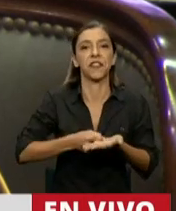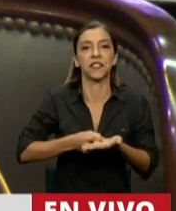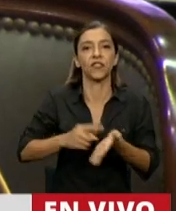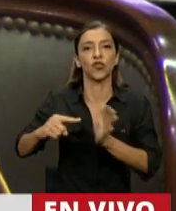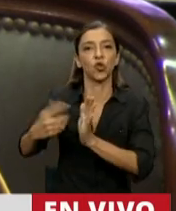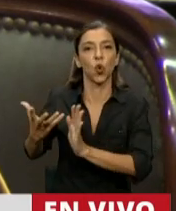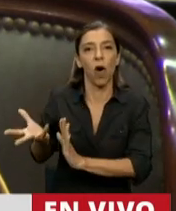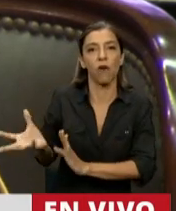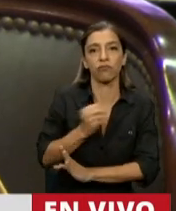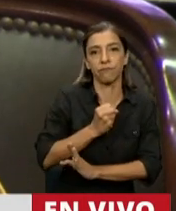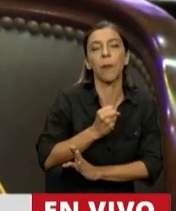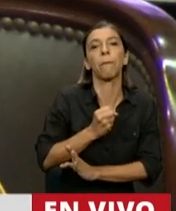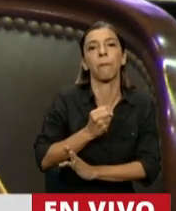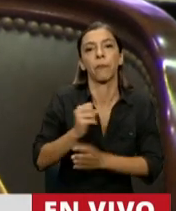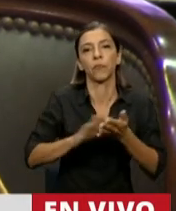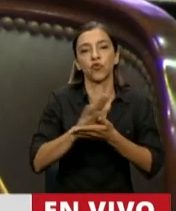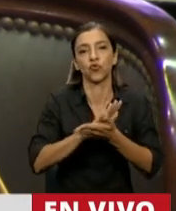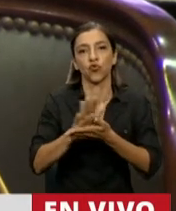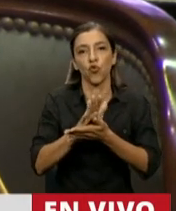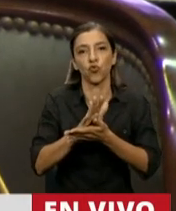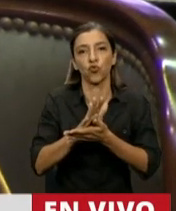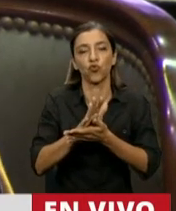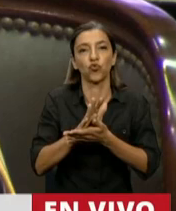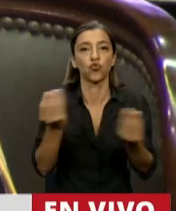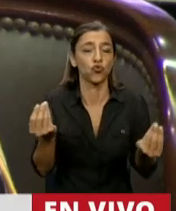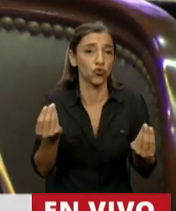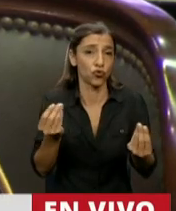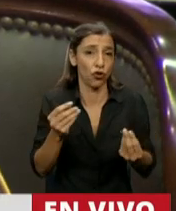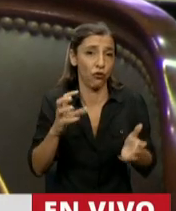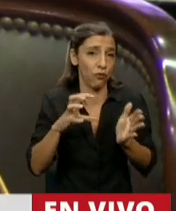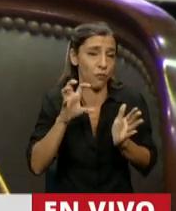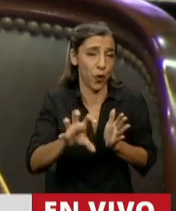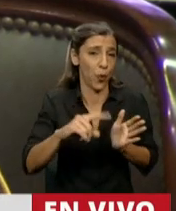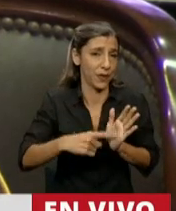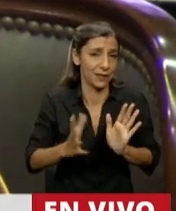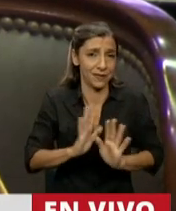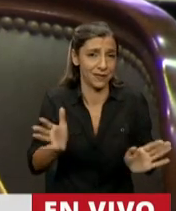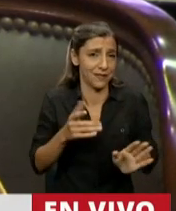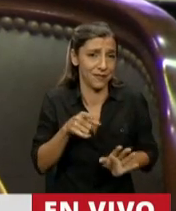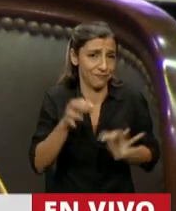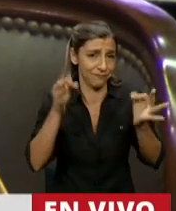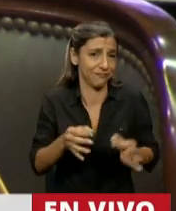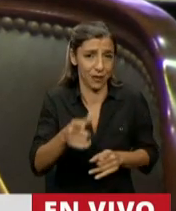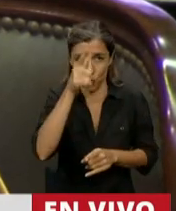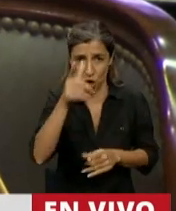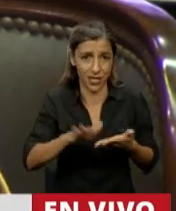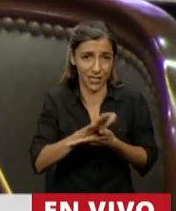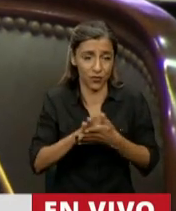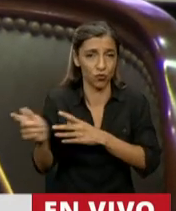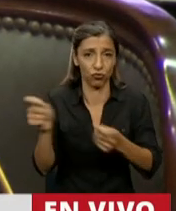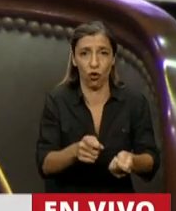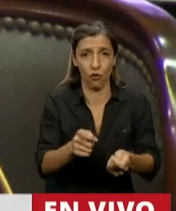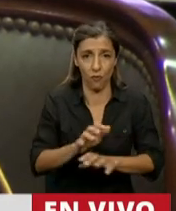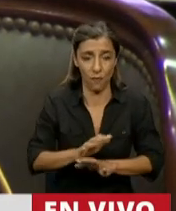ciudad de Buenos Aires para solucionar el problema de la policía de la provincia de Buenos Aires. Esos